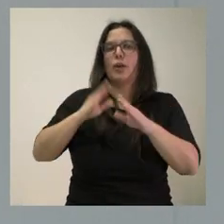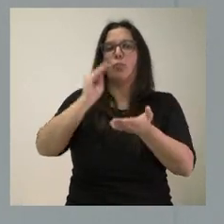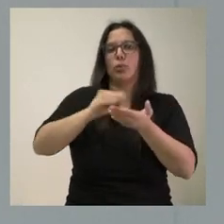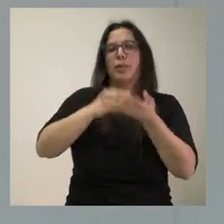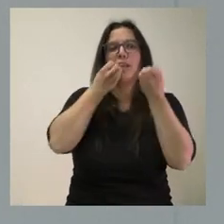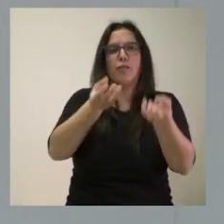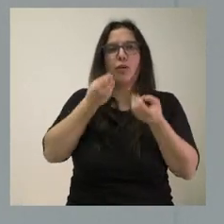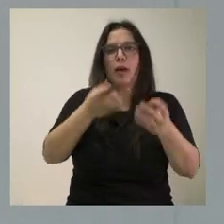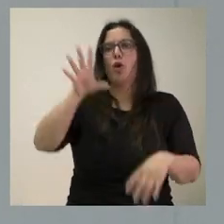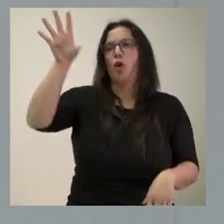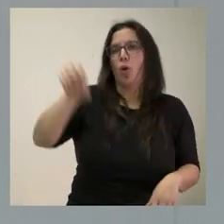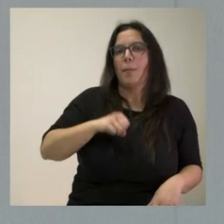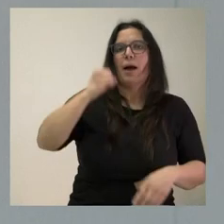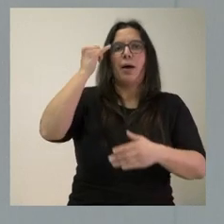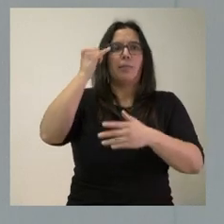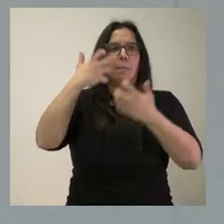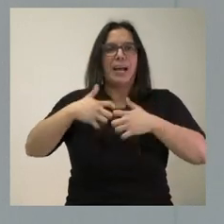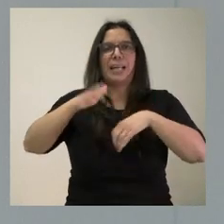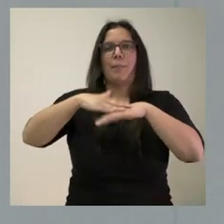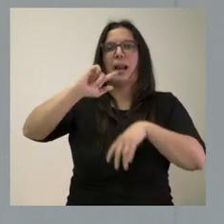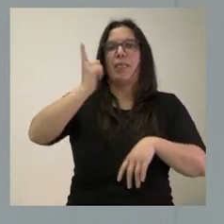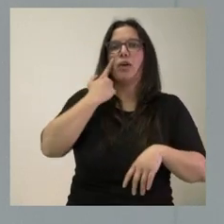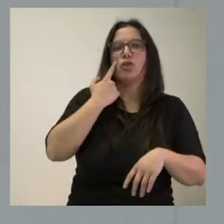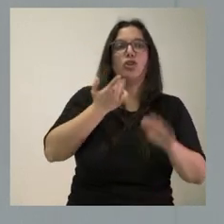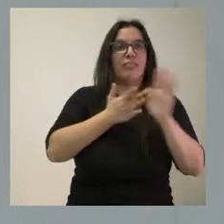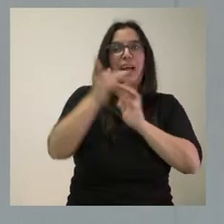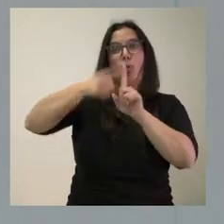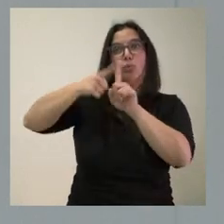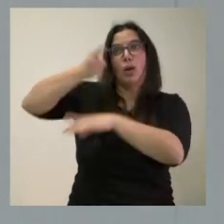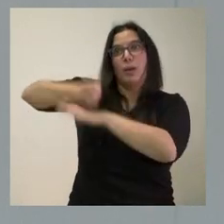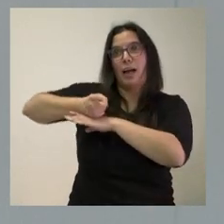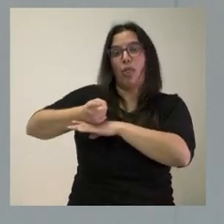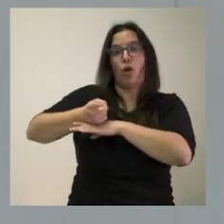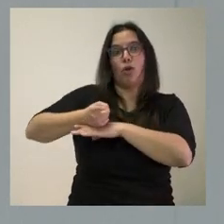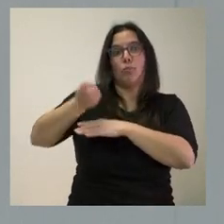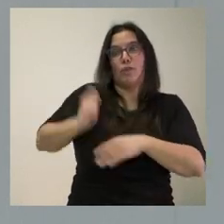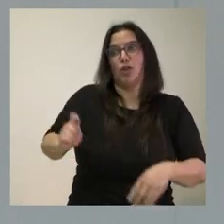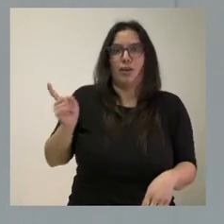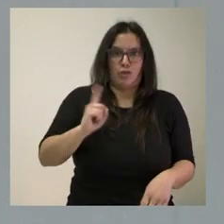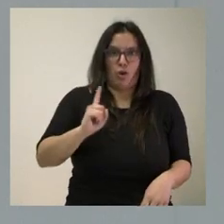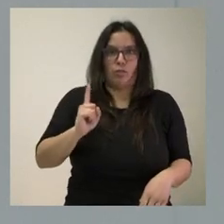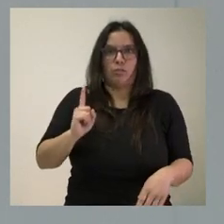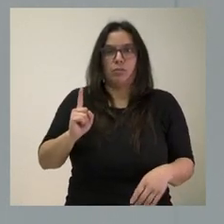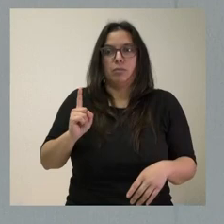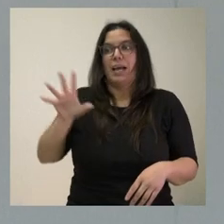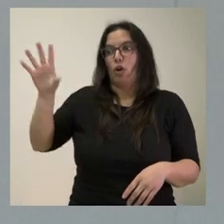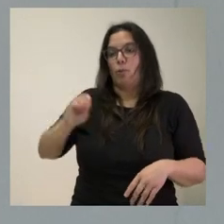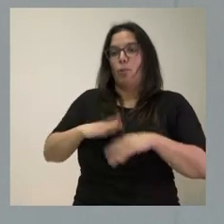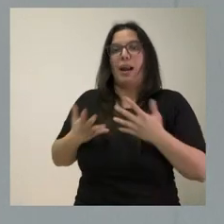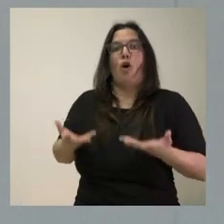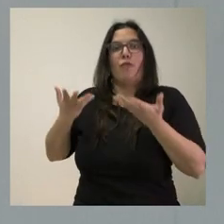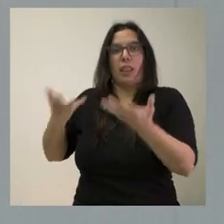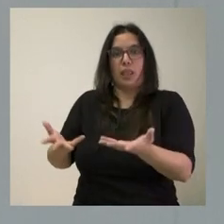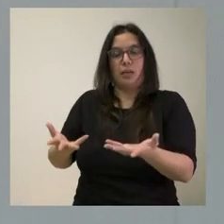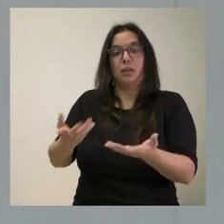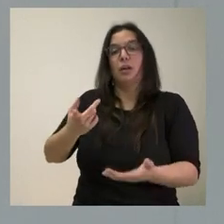adquisición de medios diagnósticos. Y no significa que sea obligatoria la utilización por parte de los profesionales. Están a su disposición. Nuestra obligación, cual